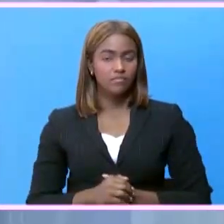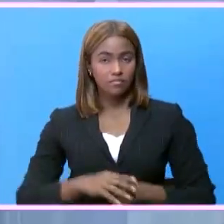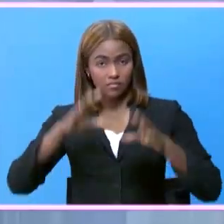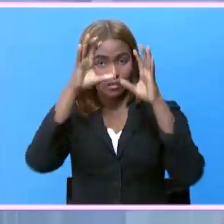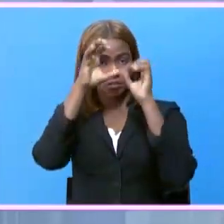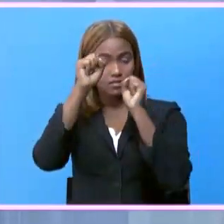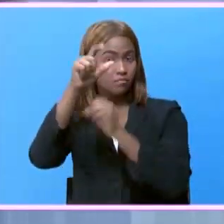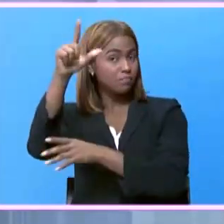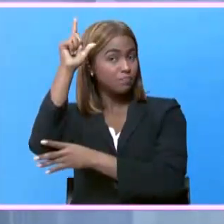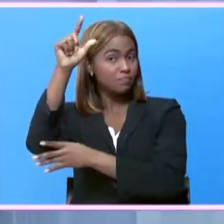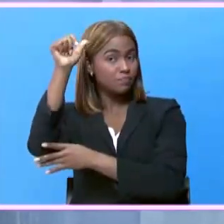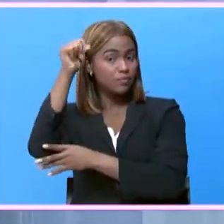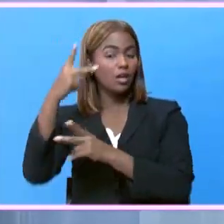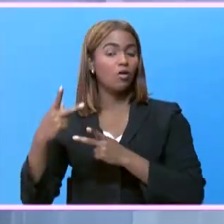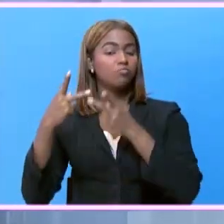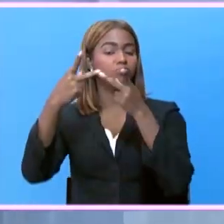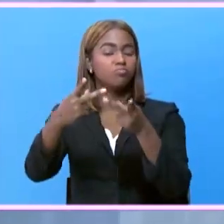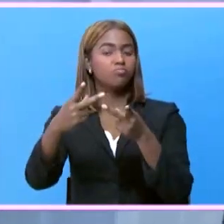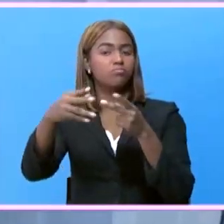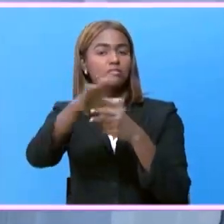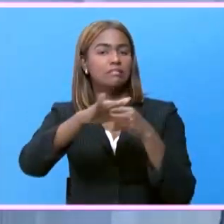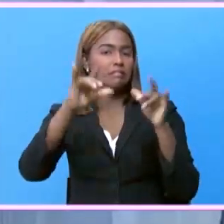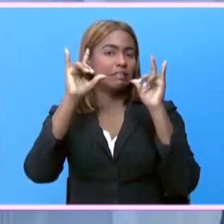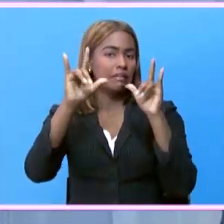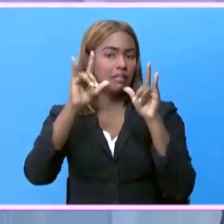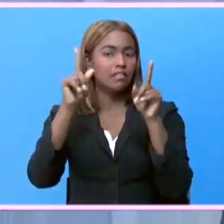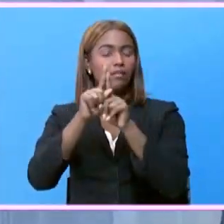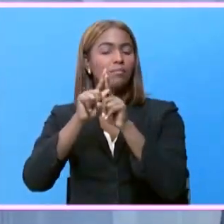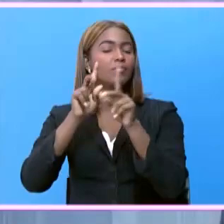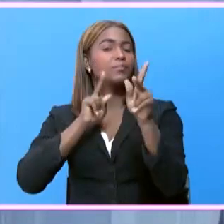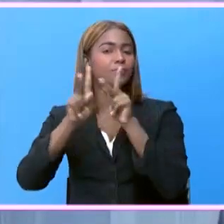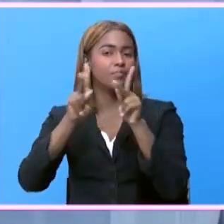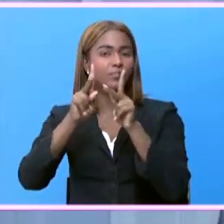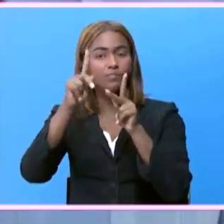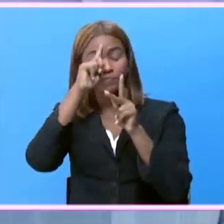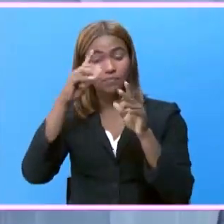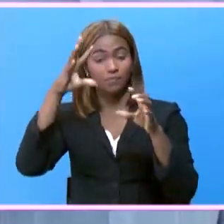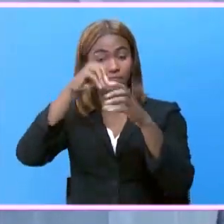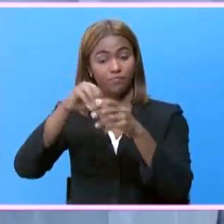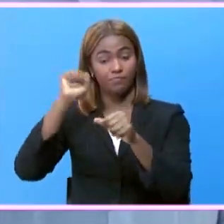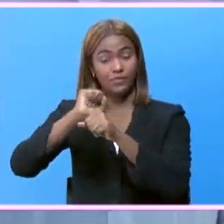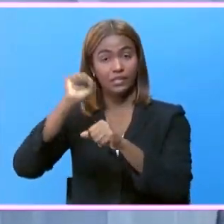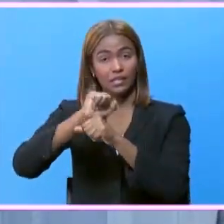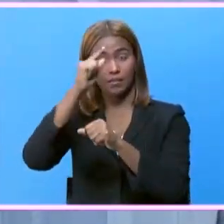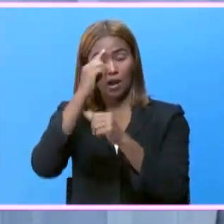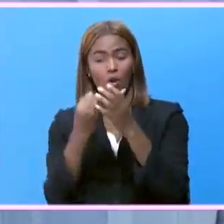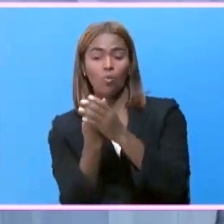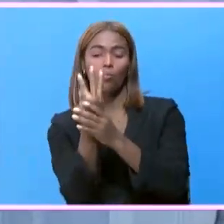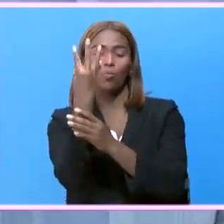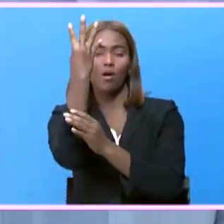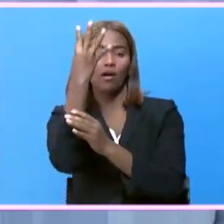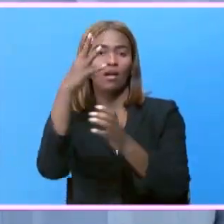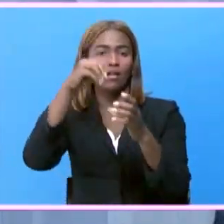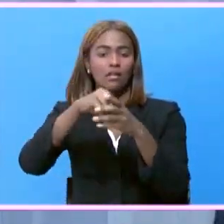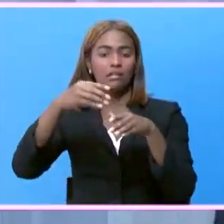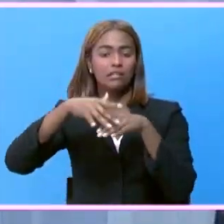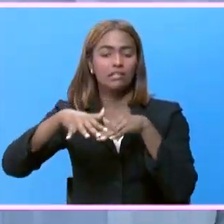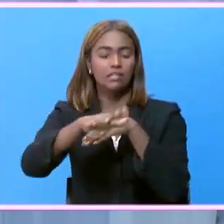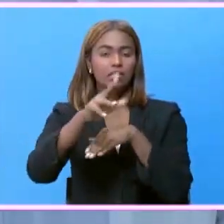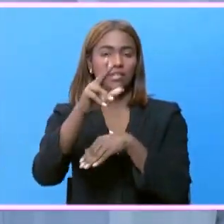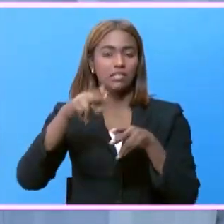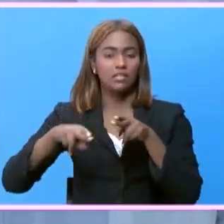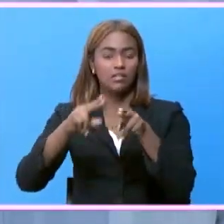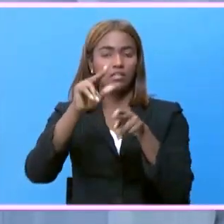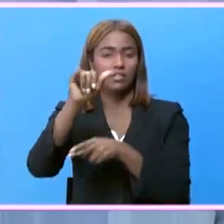Presidente Abinader Agota Agenda en Santiago y Puerto Plata, encabeza jornada de reforestación en Cuenca del Río